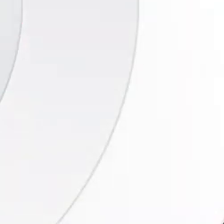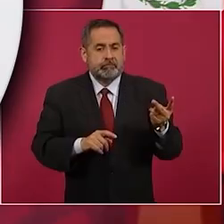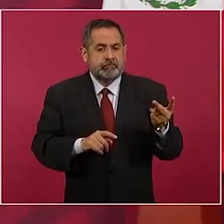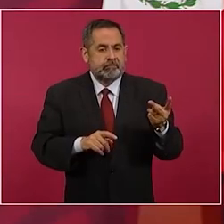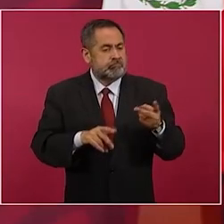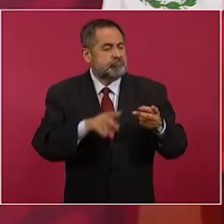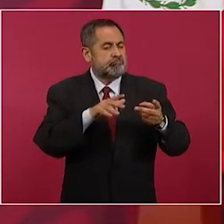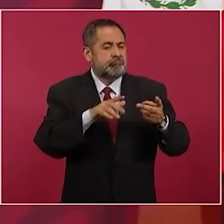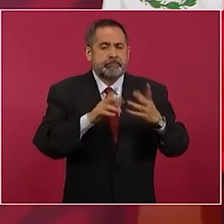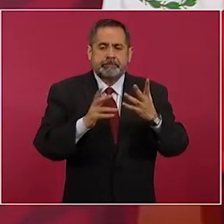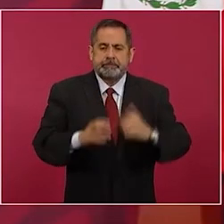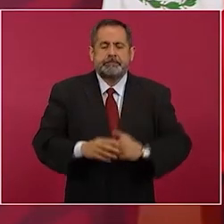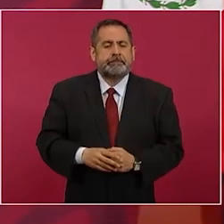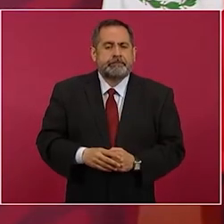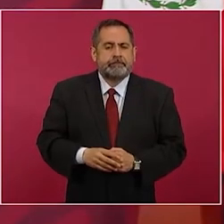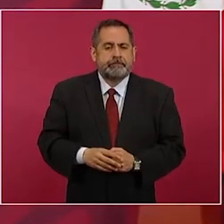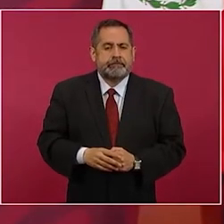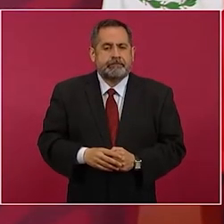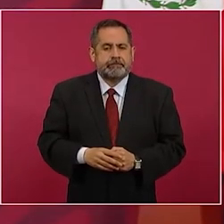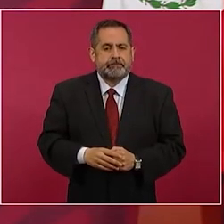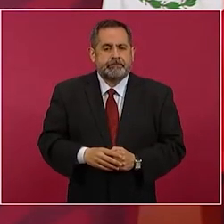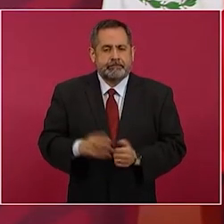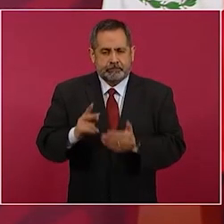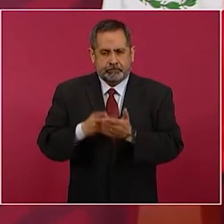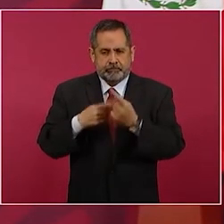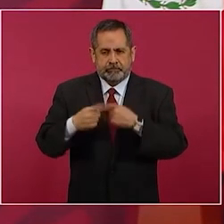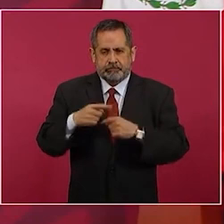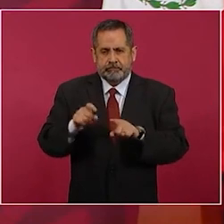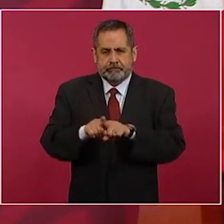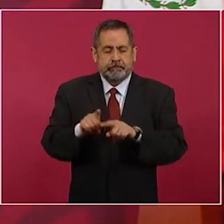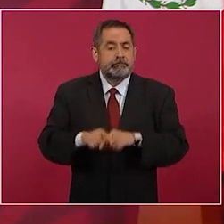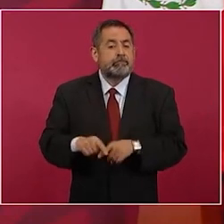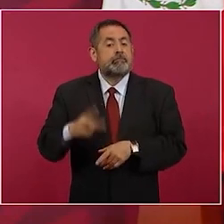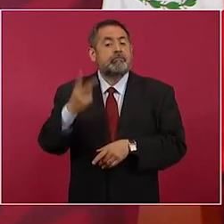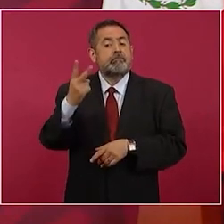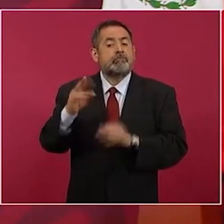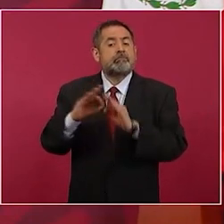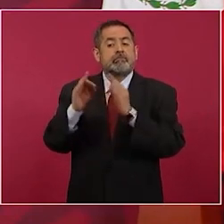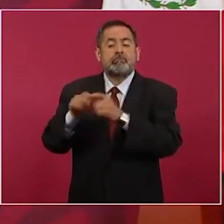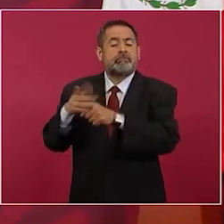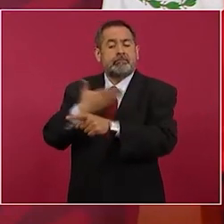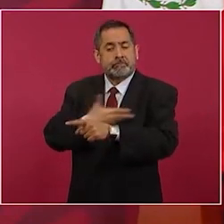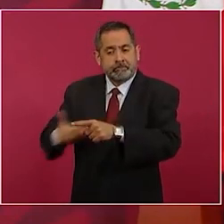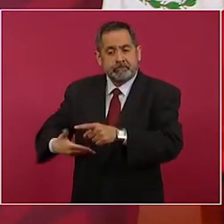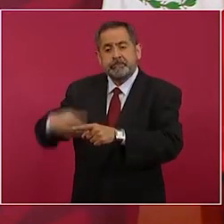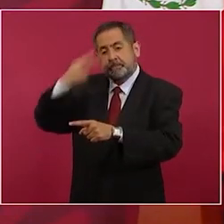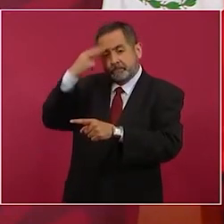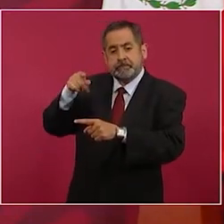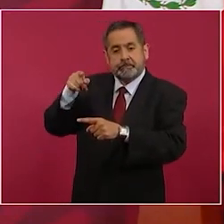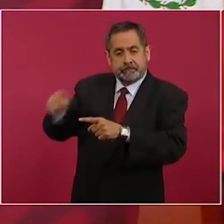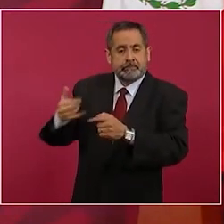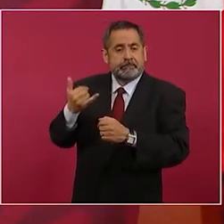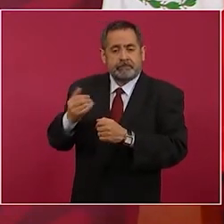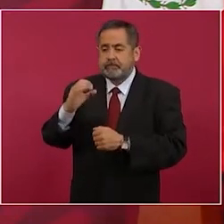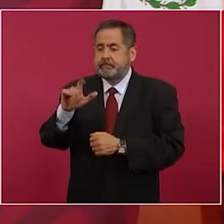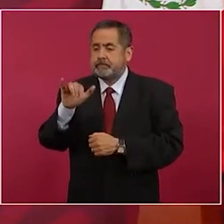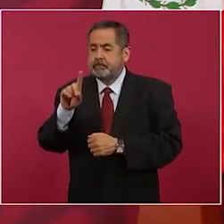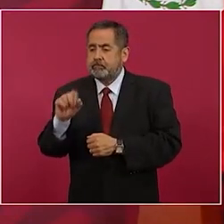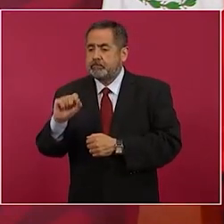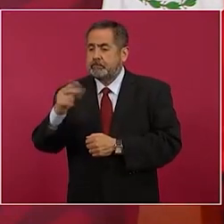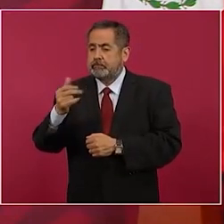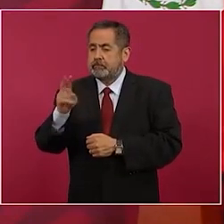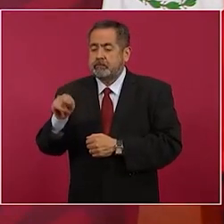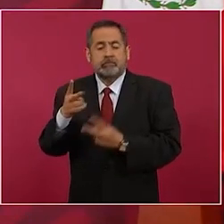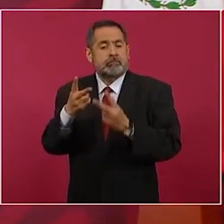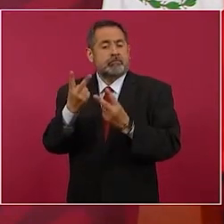aquí hay dos formas que utilizan tanto el presidente de la república mexicana como la doctora Claudia hay